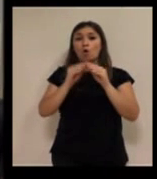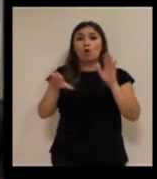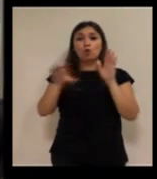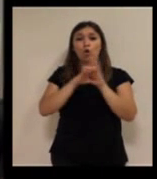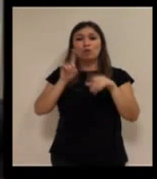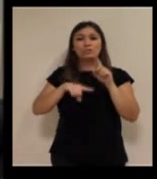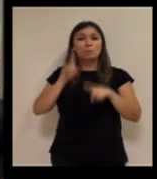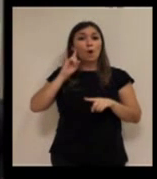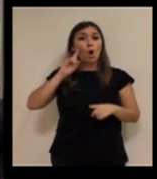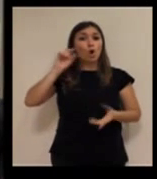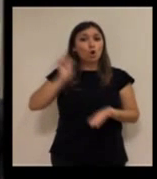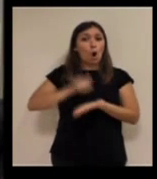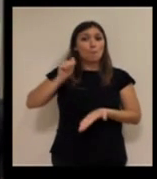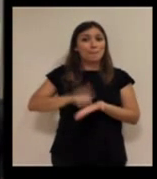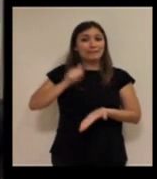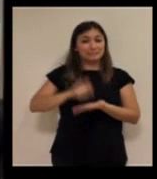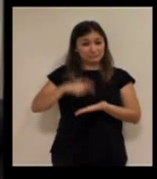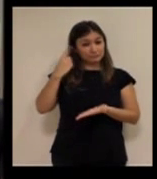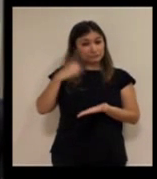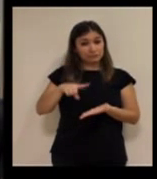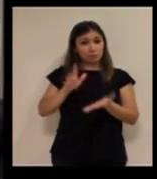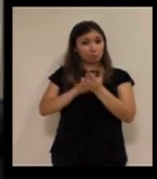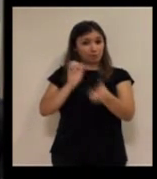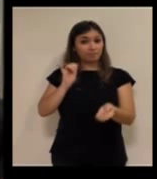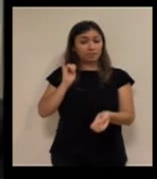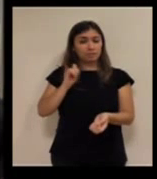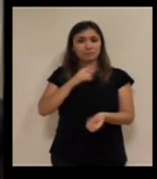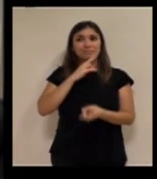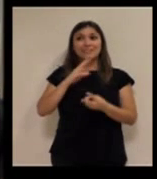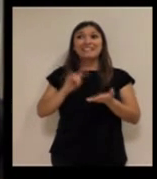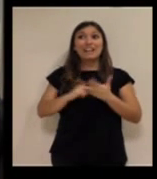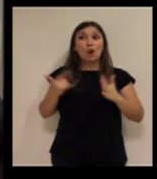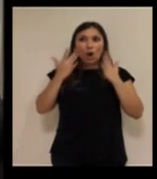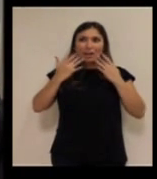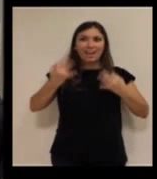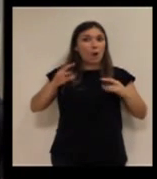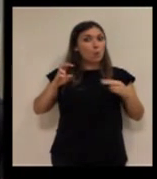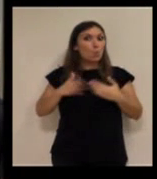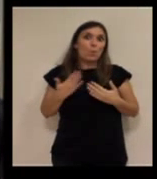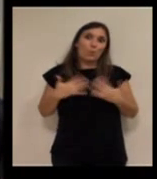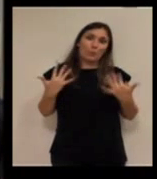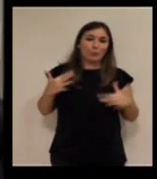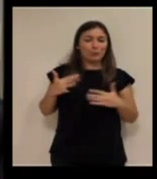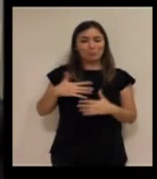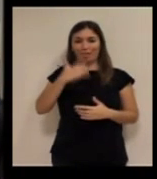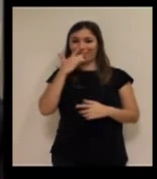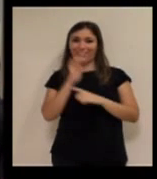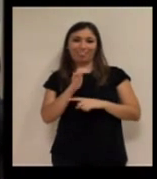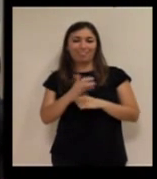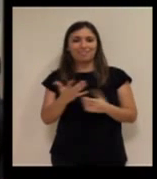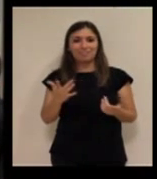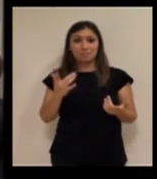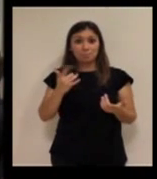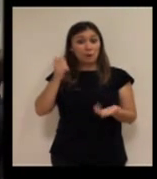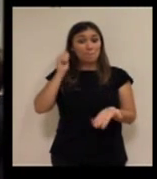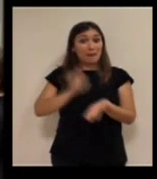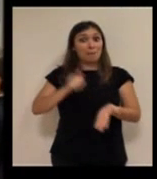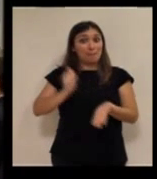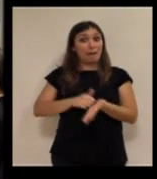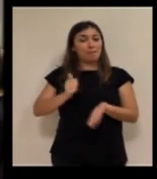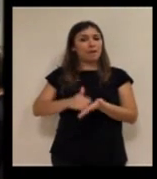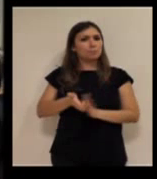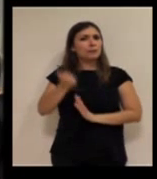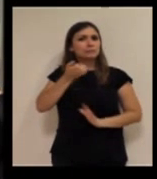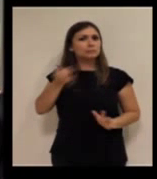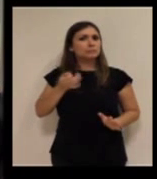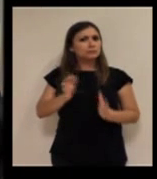establecíamos códigos de golpe, que yo creo que eso lo hemos hecho todos. Es así que es tecnología, pero punta. Y estamos ya trabajando en ello. Pero